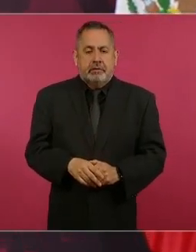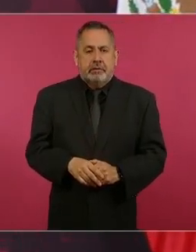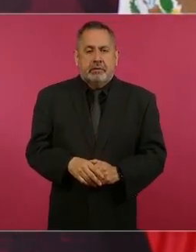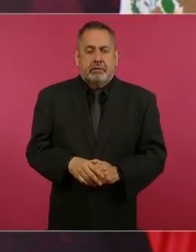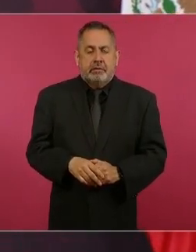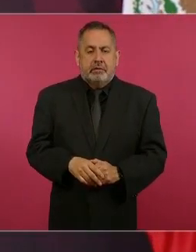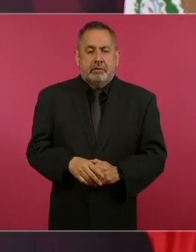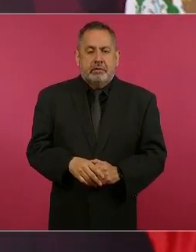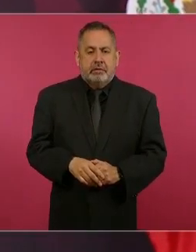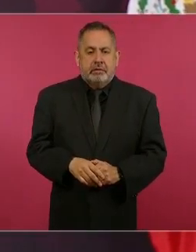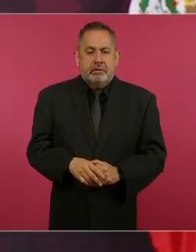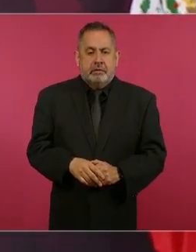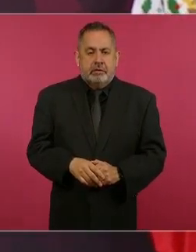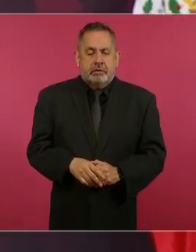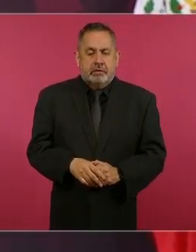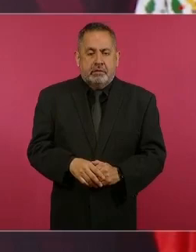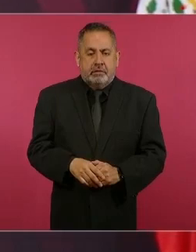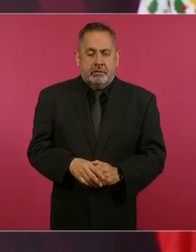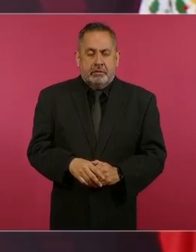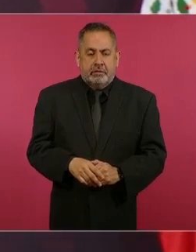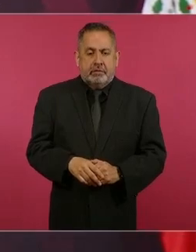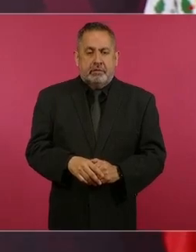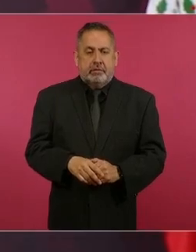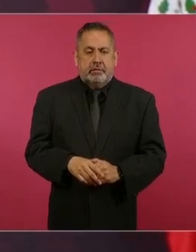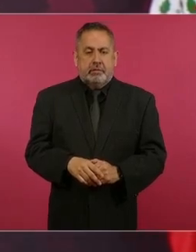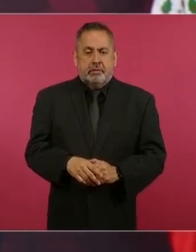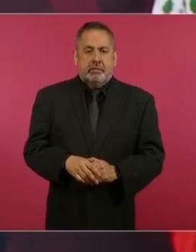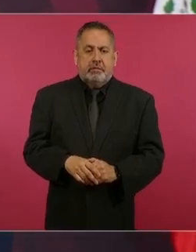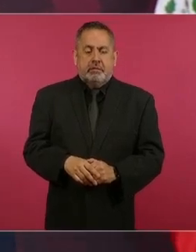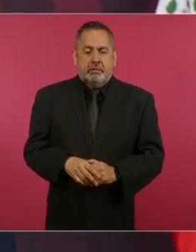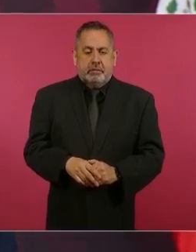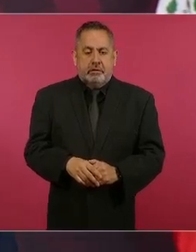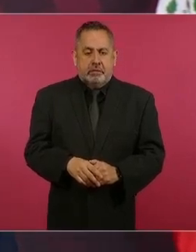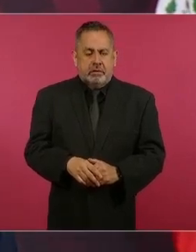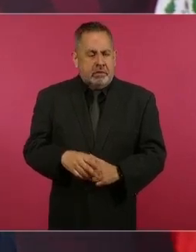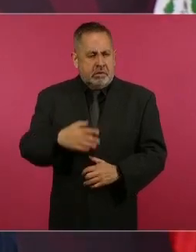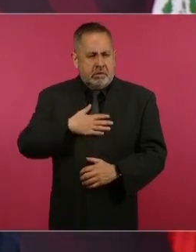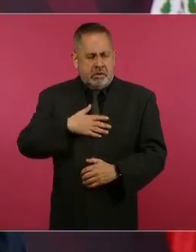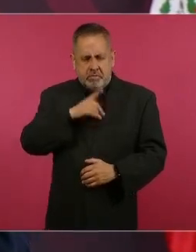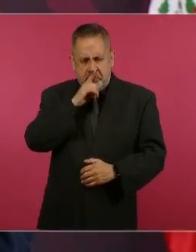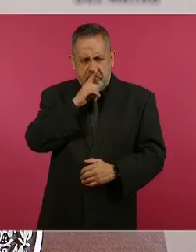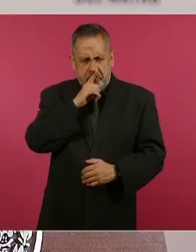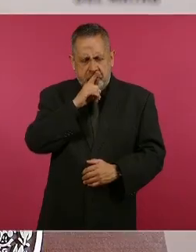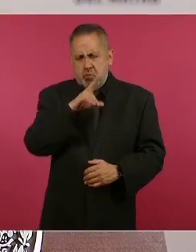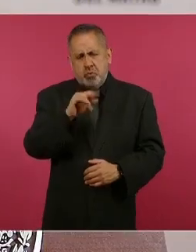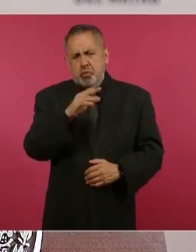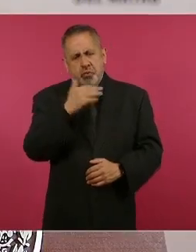dueño de su silencio,